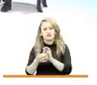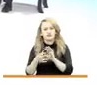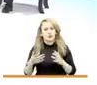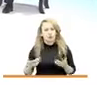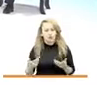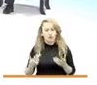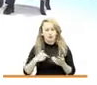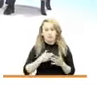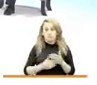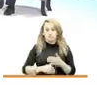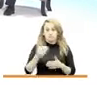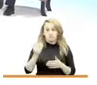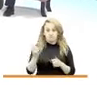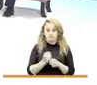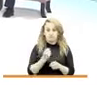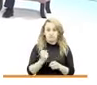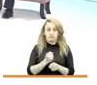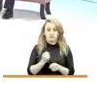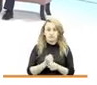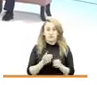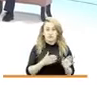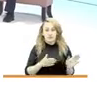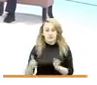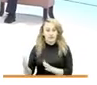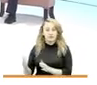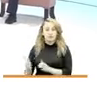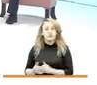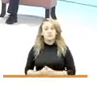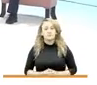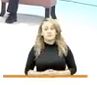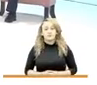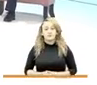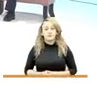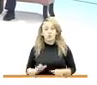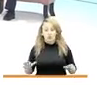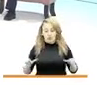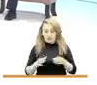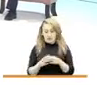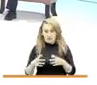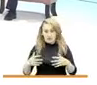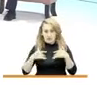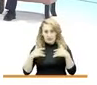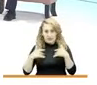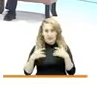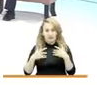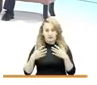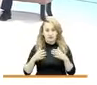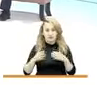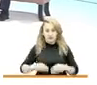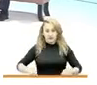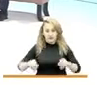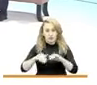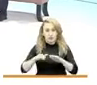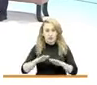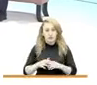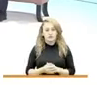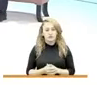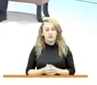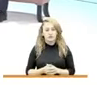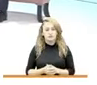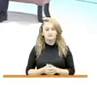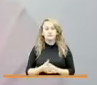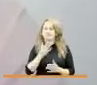hemos comenzado a trabajar este plan con la unidad de víctimas territorial debo